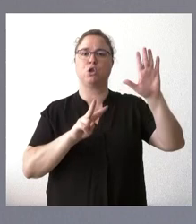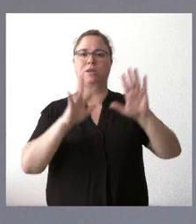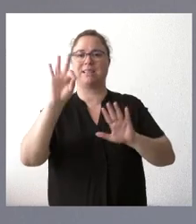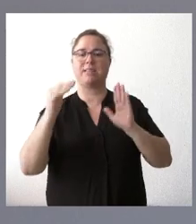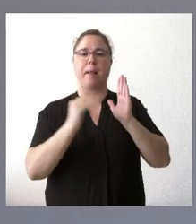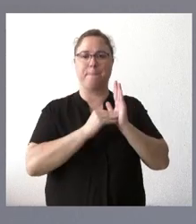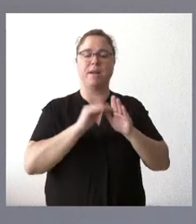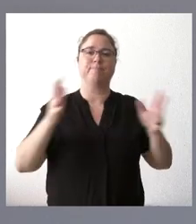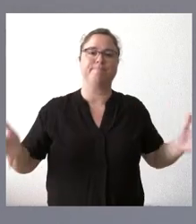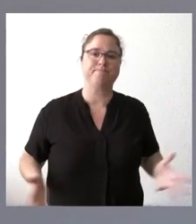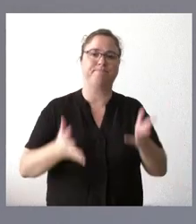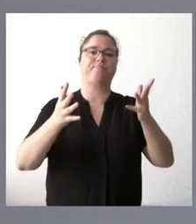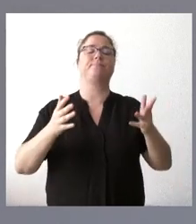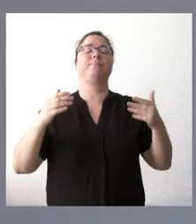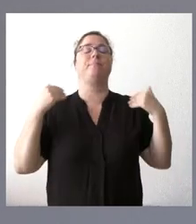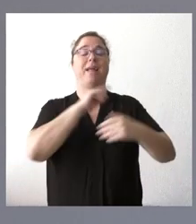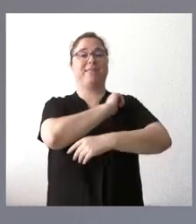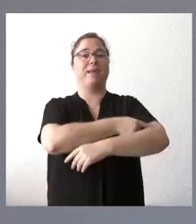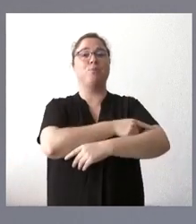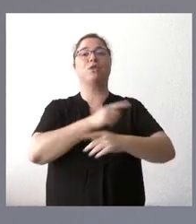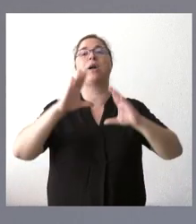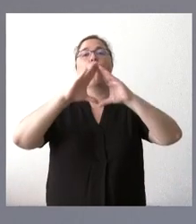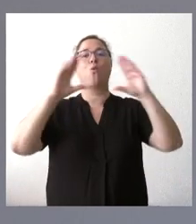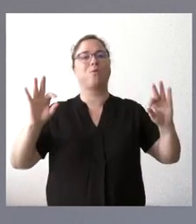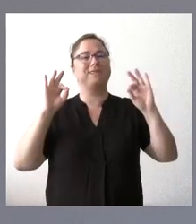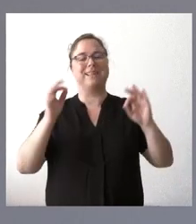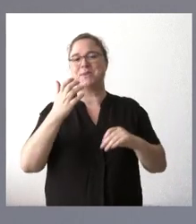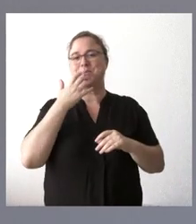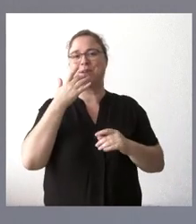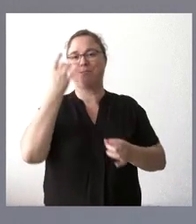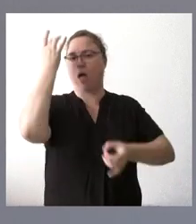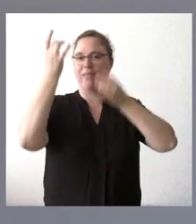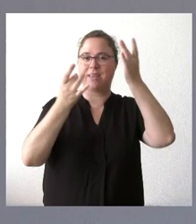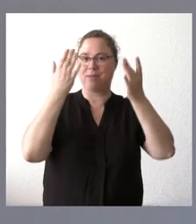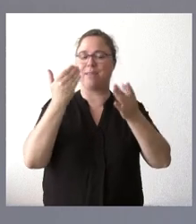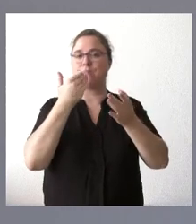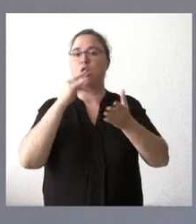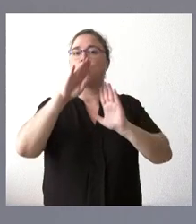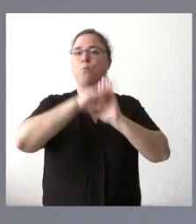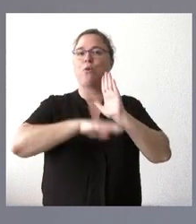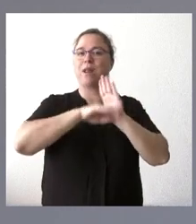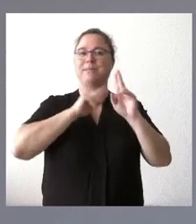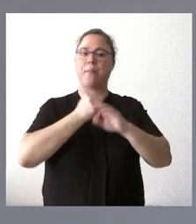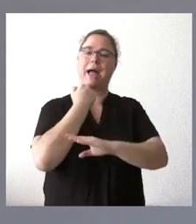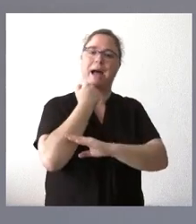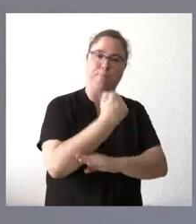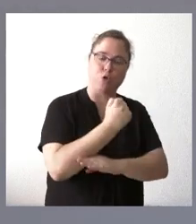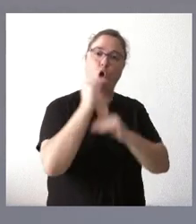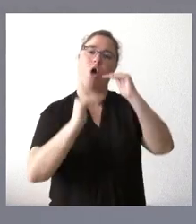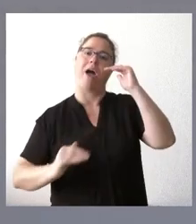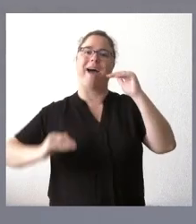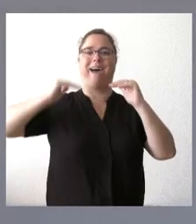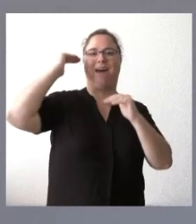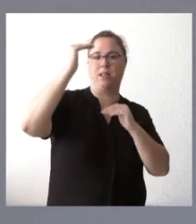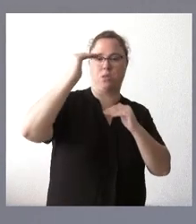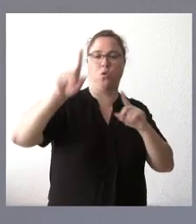para fomentar el deporte universitario con actividades como los programas de apoyo al deporte de alto nivel y el